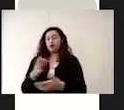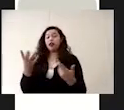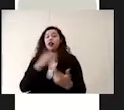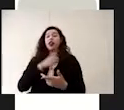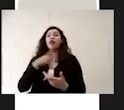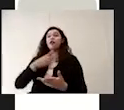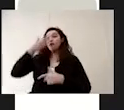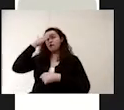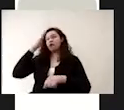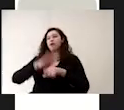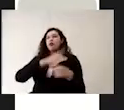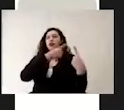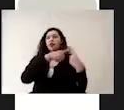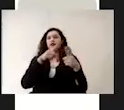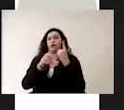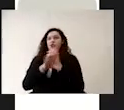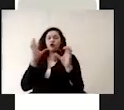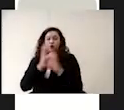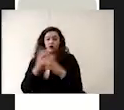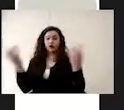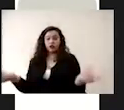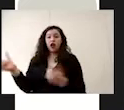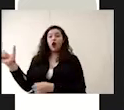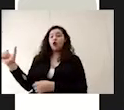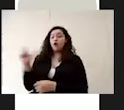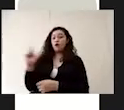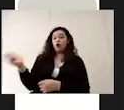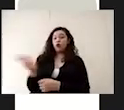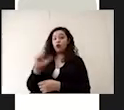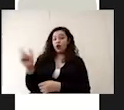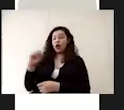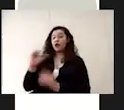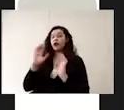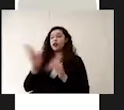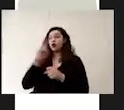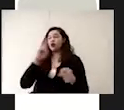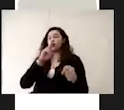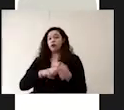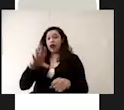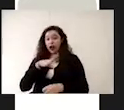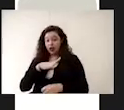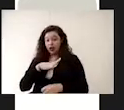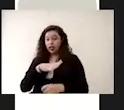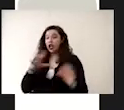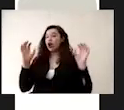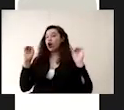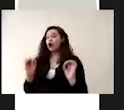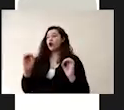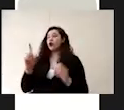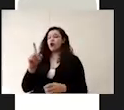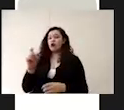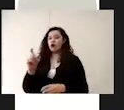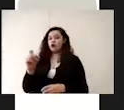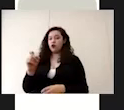presente varios aspectos. Cuando el agua está en condiciones normales o cuando el agua está de